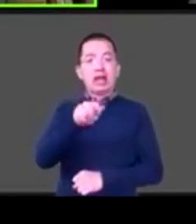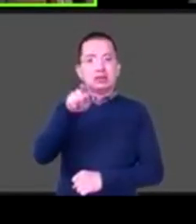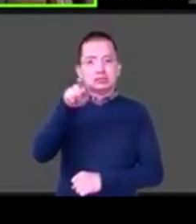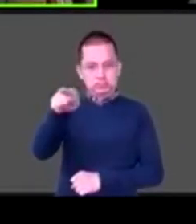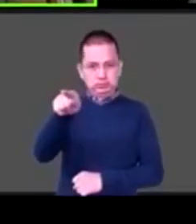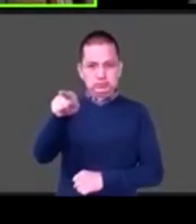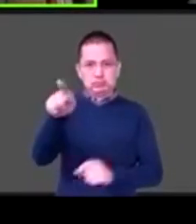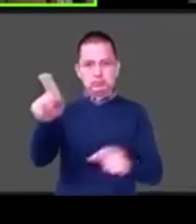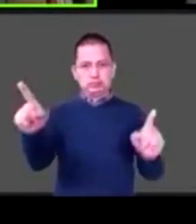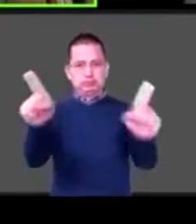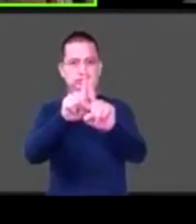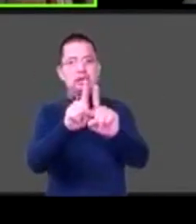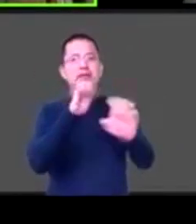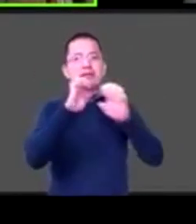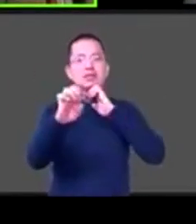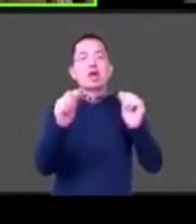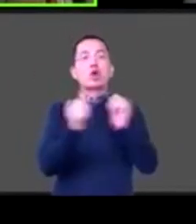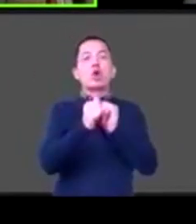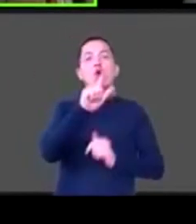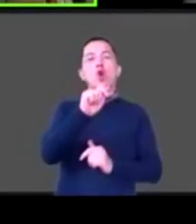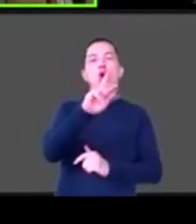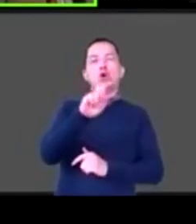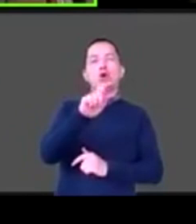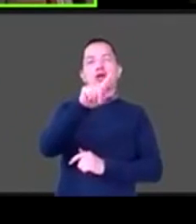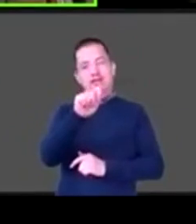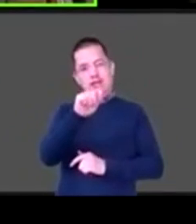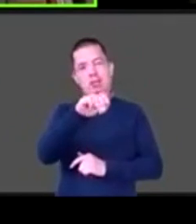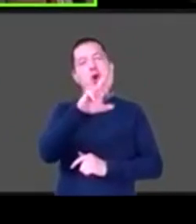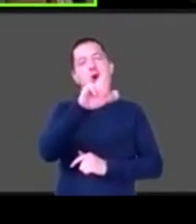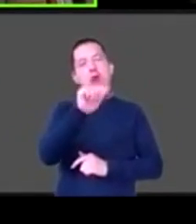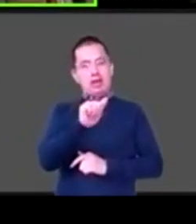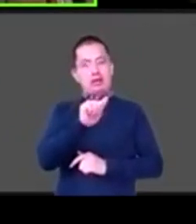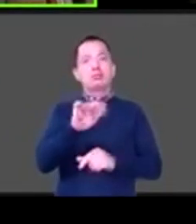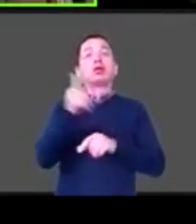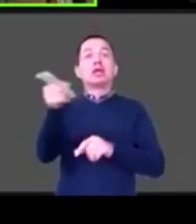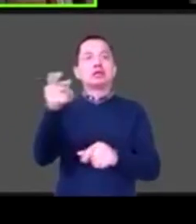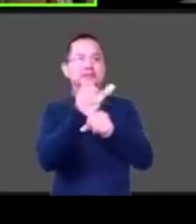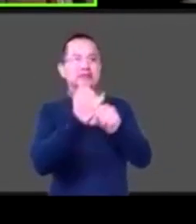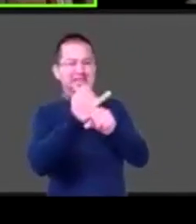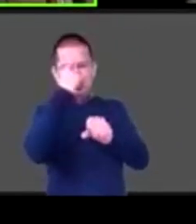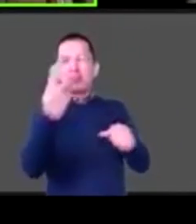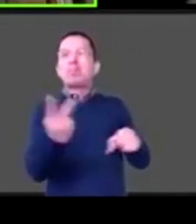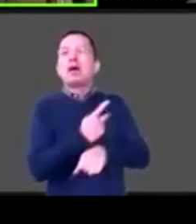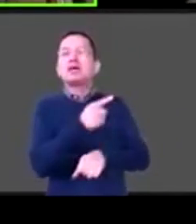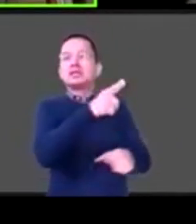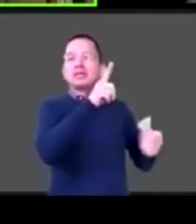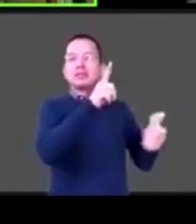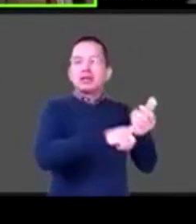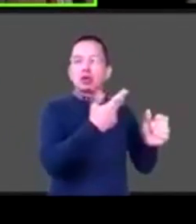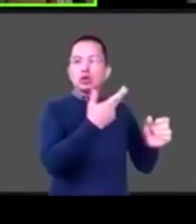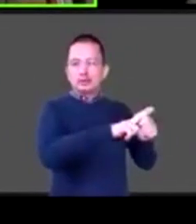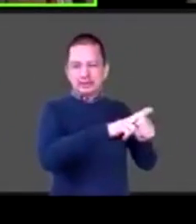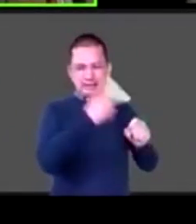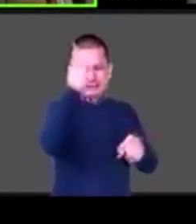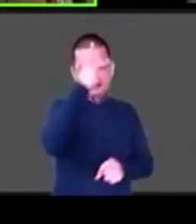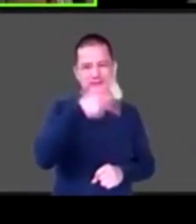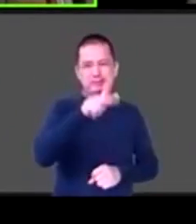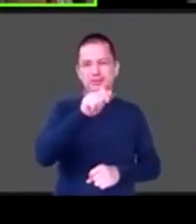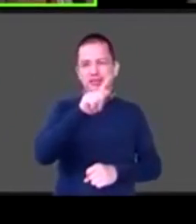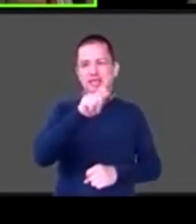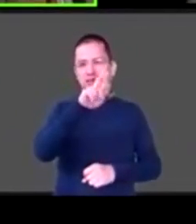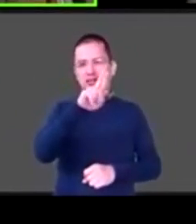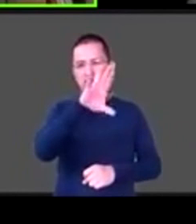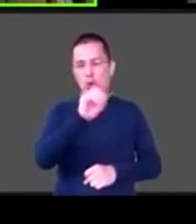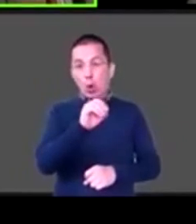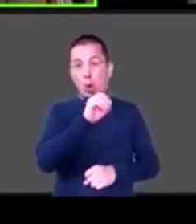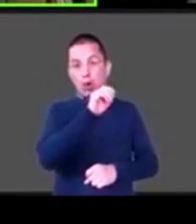sobre la situación de COVID en los hospitales psiquiátricos en México pero me encantaría Katia que también comentaras tenemos yo también